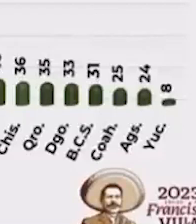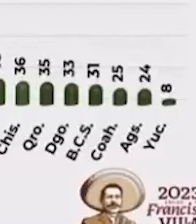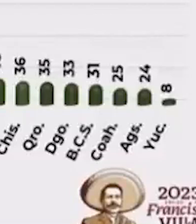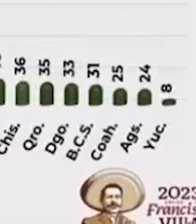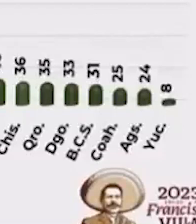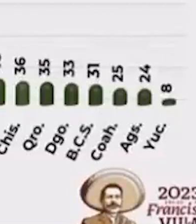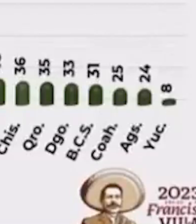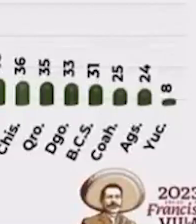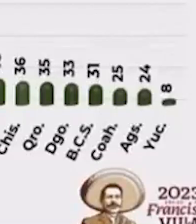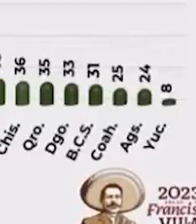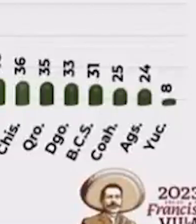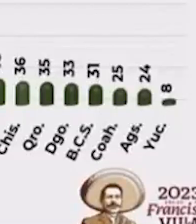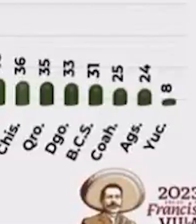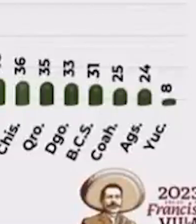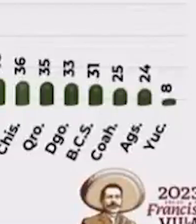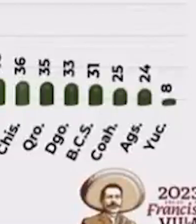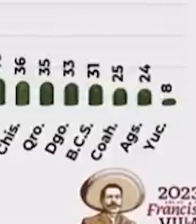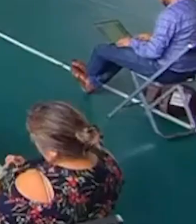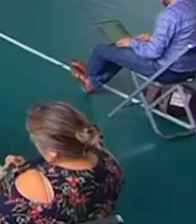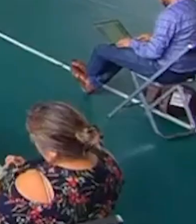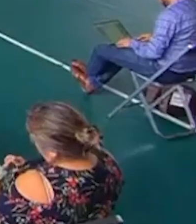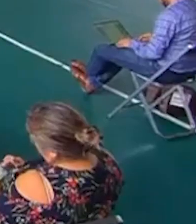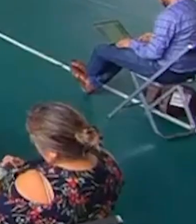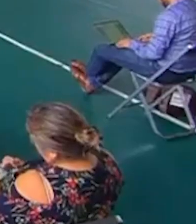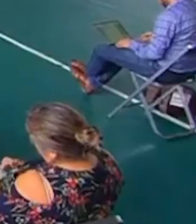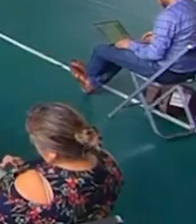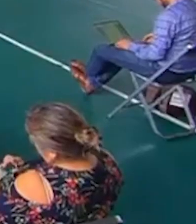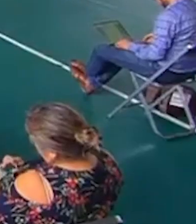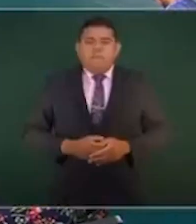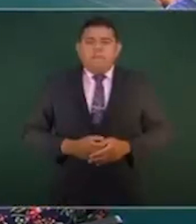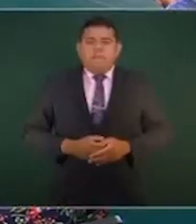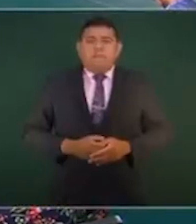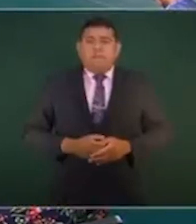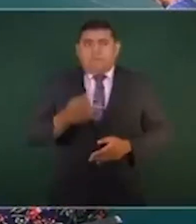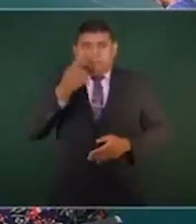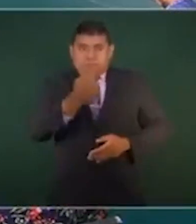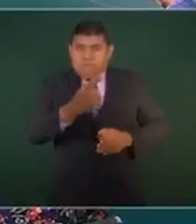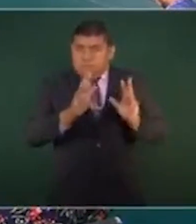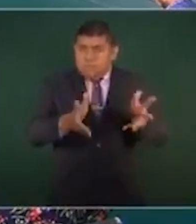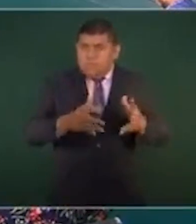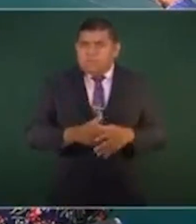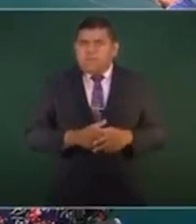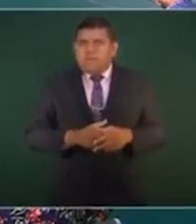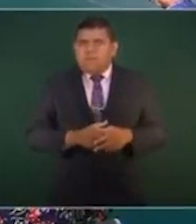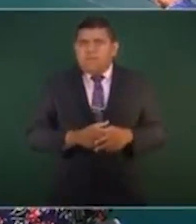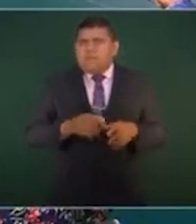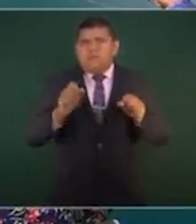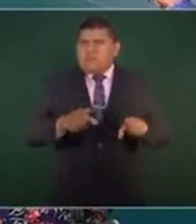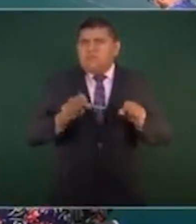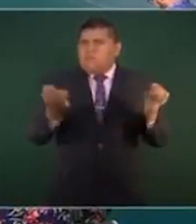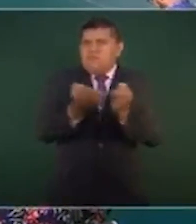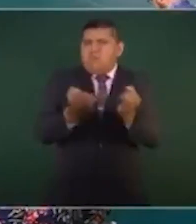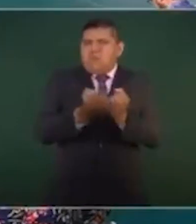Avanza investigación del asesinato del periodista Luis Martín. El presidente Andrés Manuel López Obrador informó que la investigación por el asesinato del